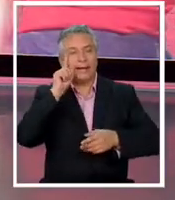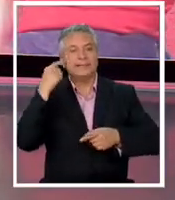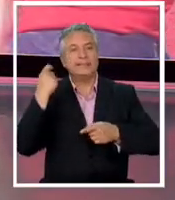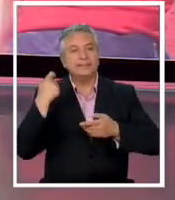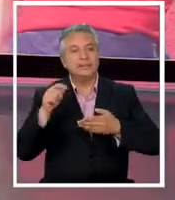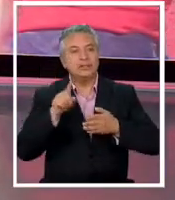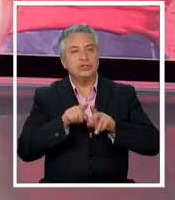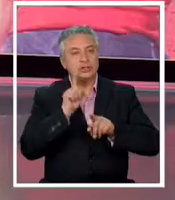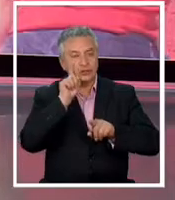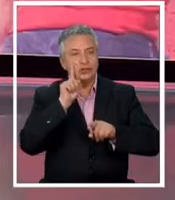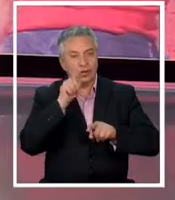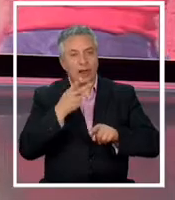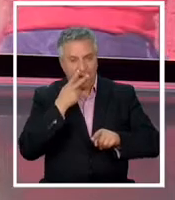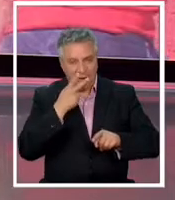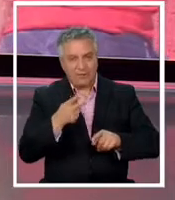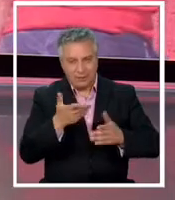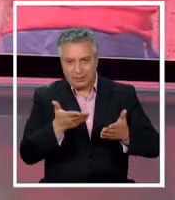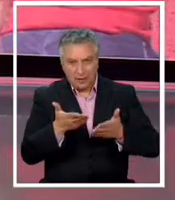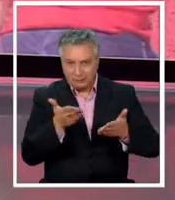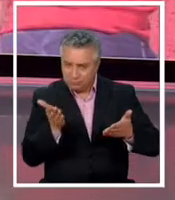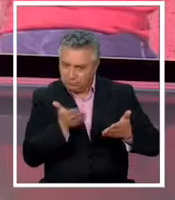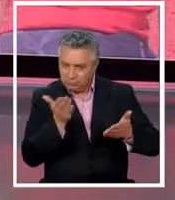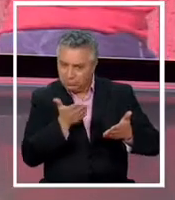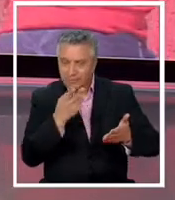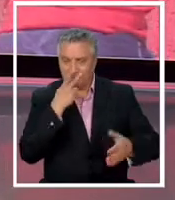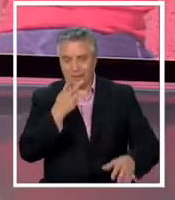de Fernanda Navarro Andrea Llávar Esteban Sánchez